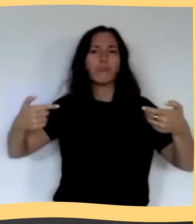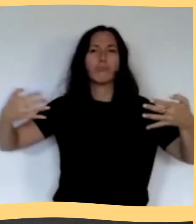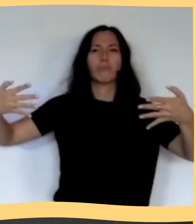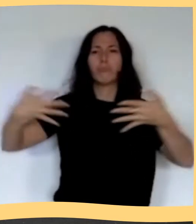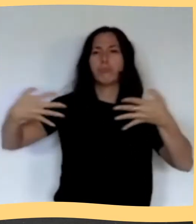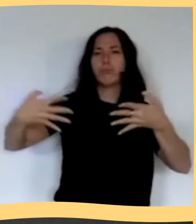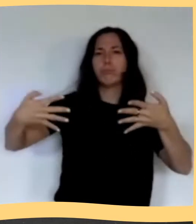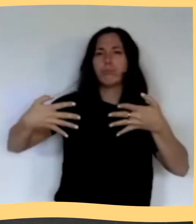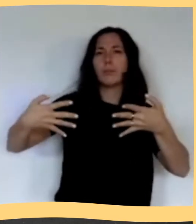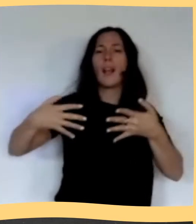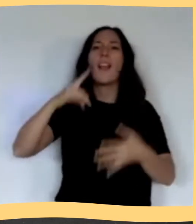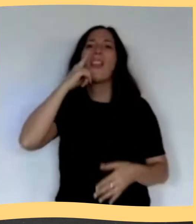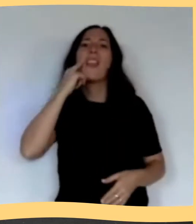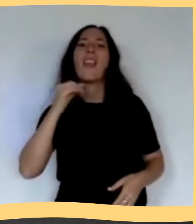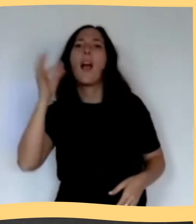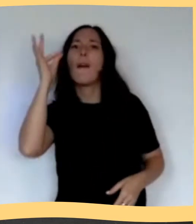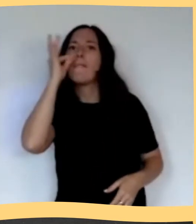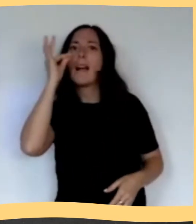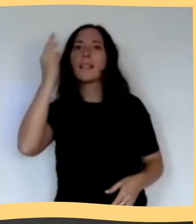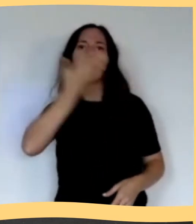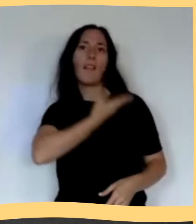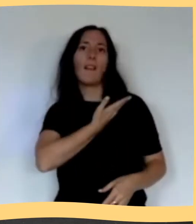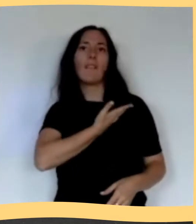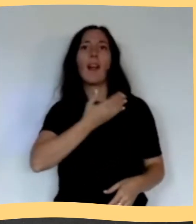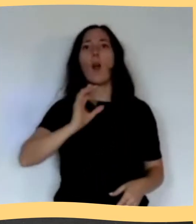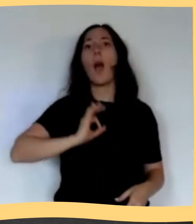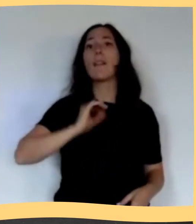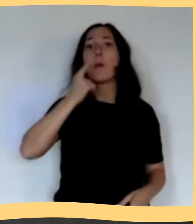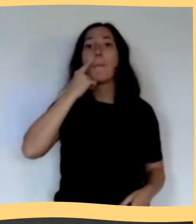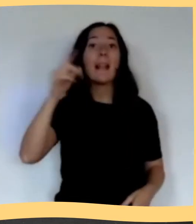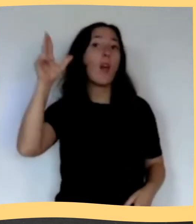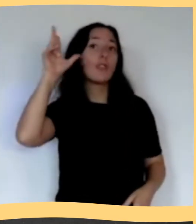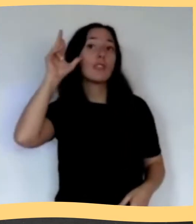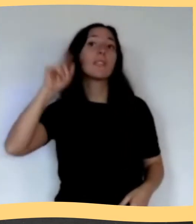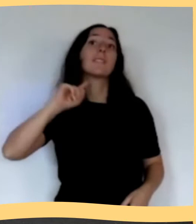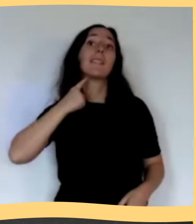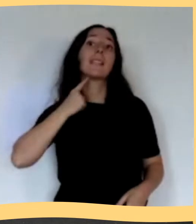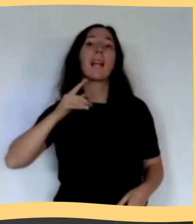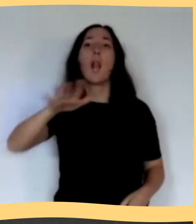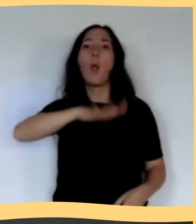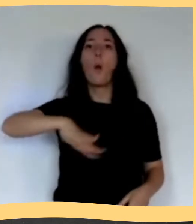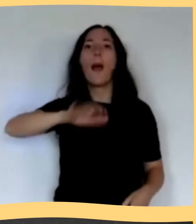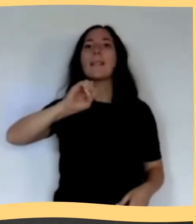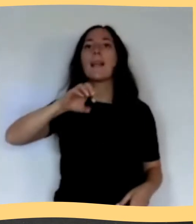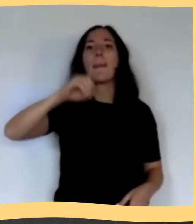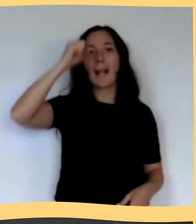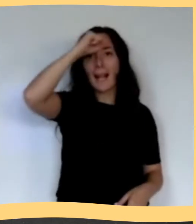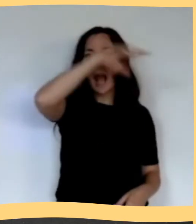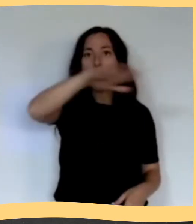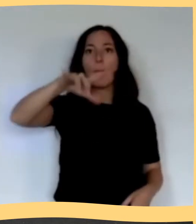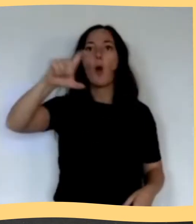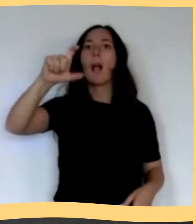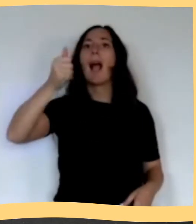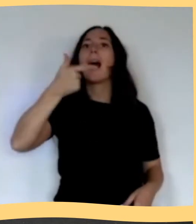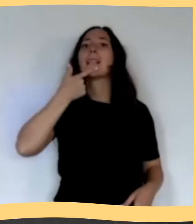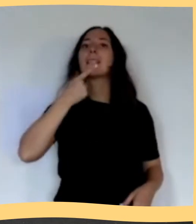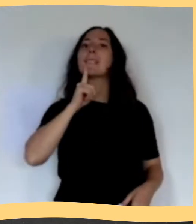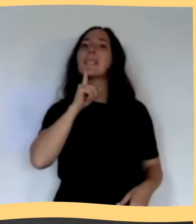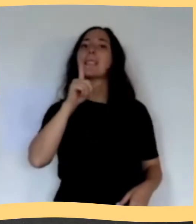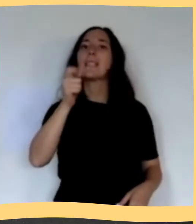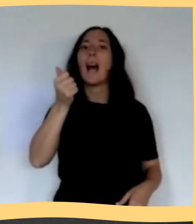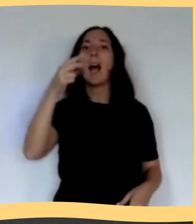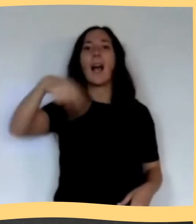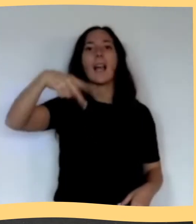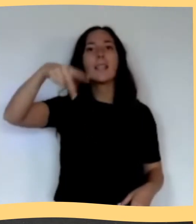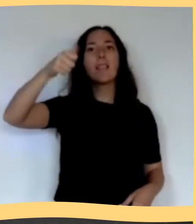febrero de 1813 en Campo Castañares. Hoy, zona norte de la ciudad de Salta,